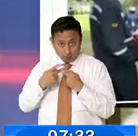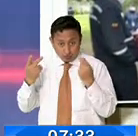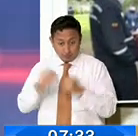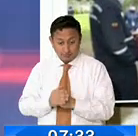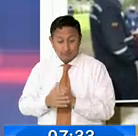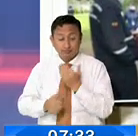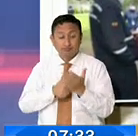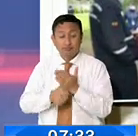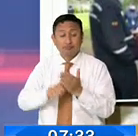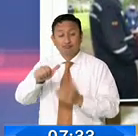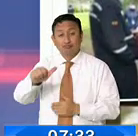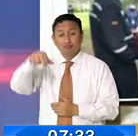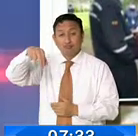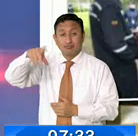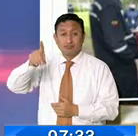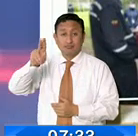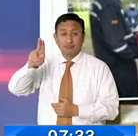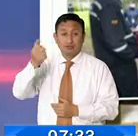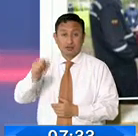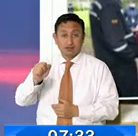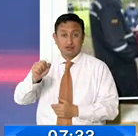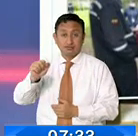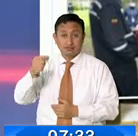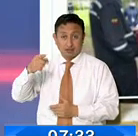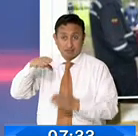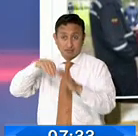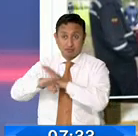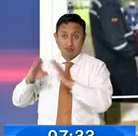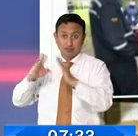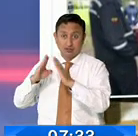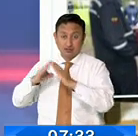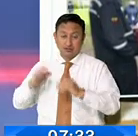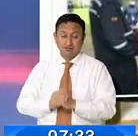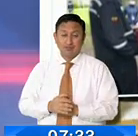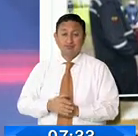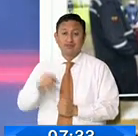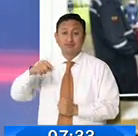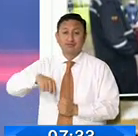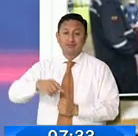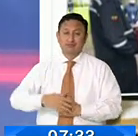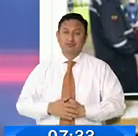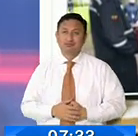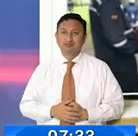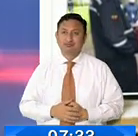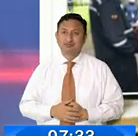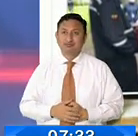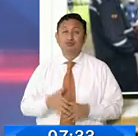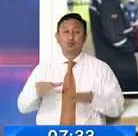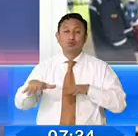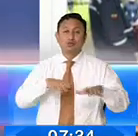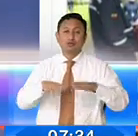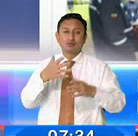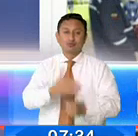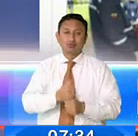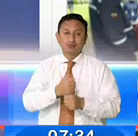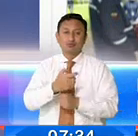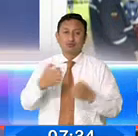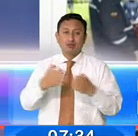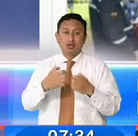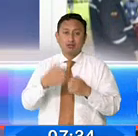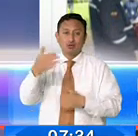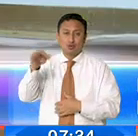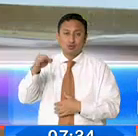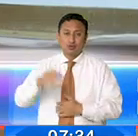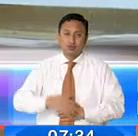ministro Andrés Deme, se allanaron inmuebles en Quito y Guayaquil, incluido el domicilio del funcionario. En el operativo se incautaron equipos y